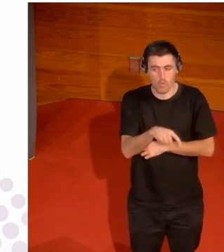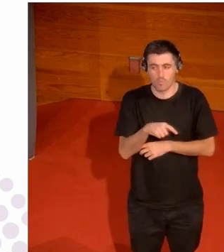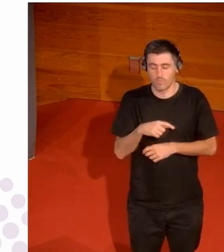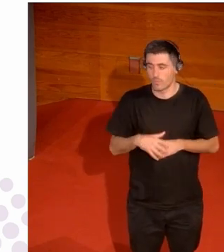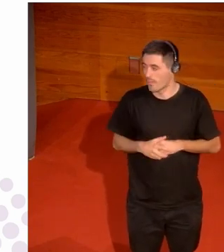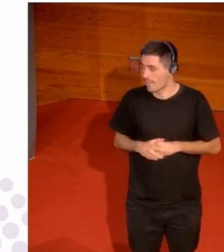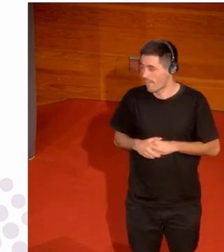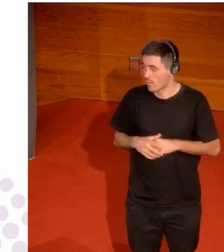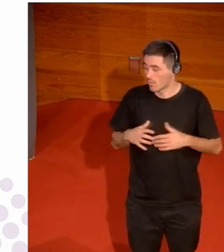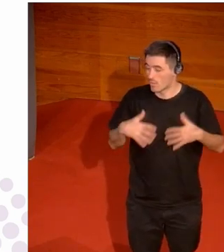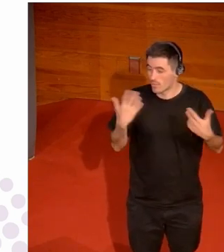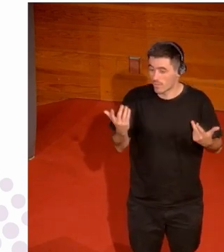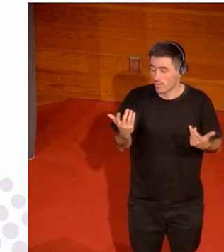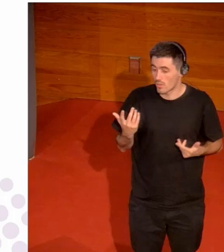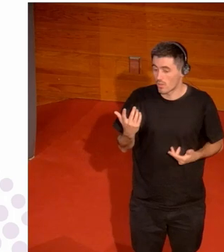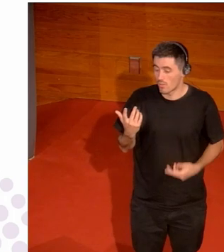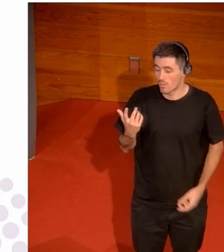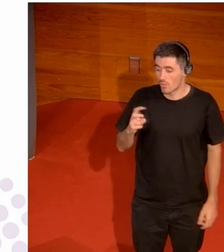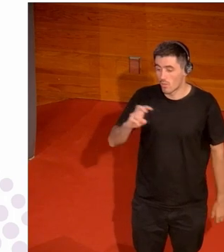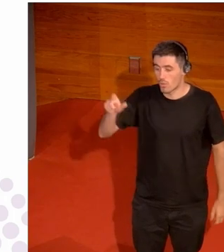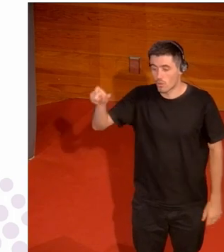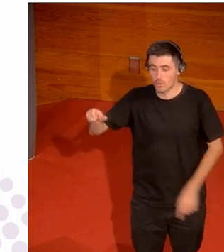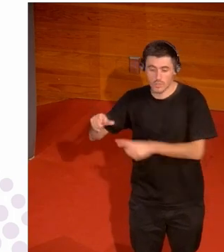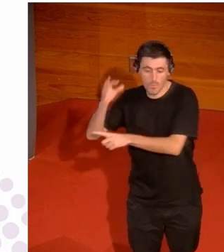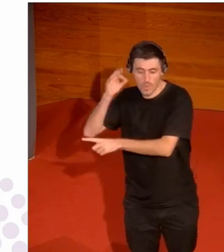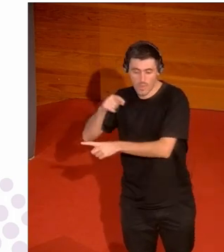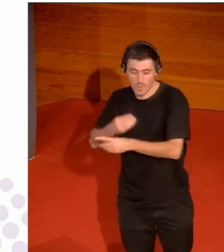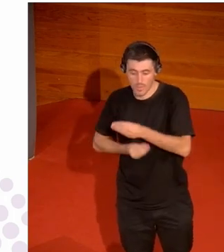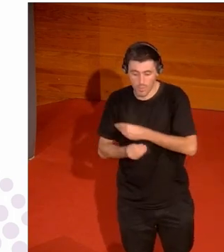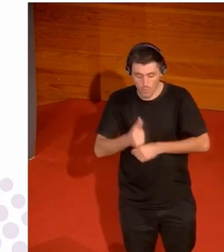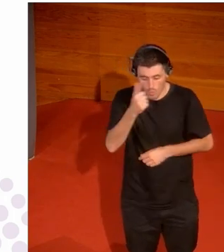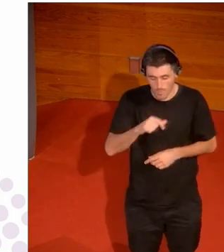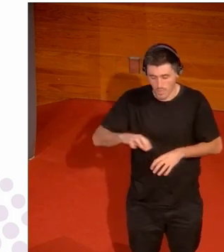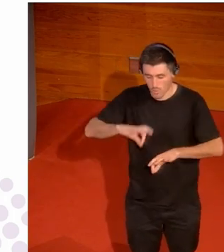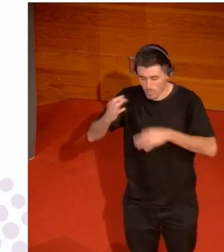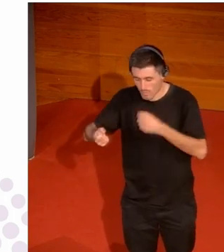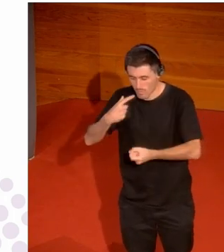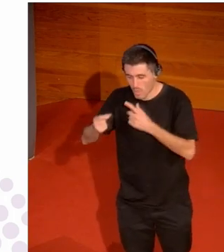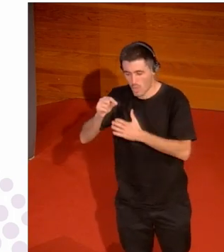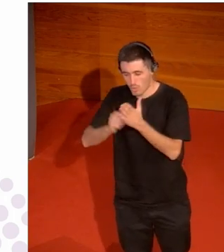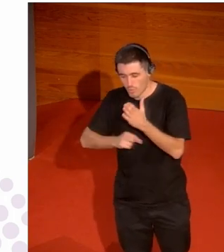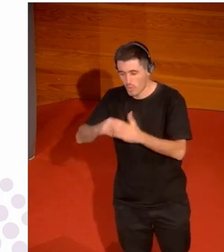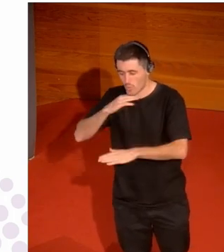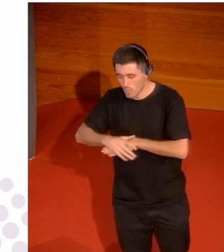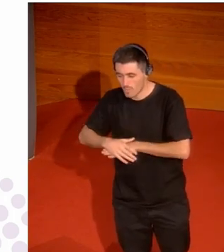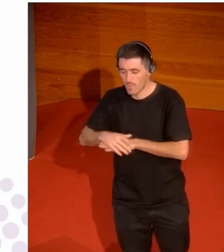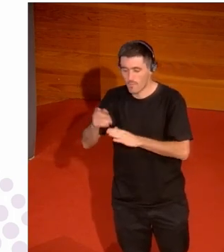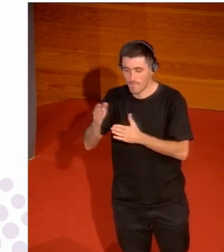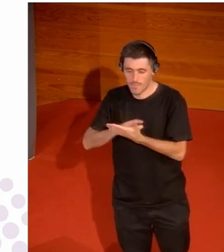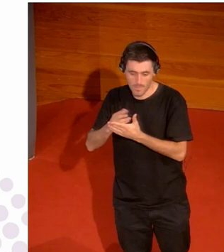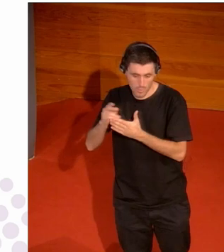Olímpicos y resulta que llega esta otra mujer que ha nacido hombre que se ha hormonado que cumple unos requisitos y unos parámetros